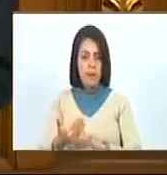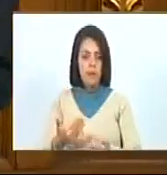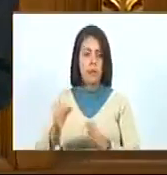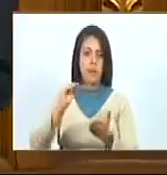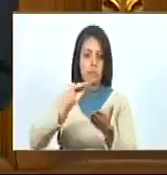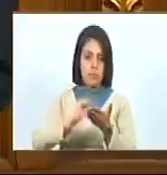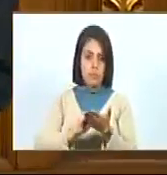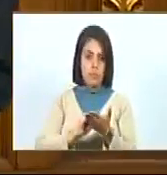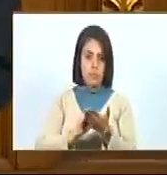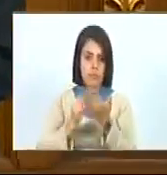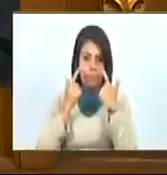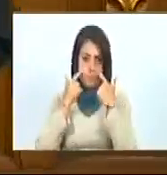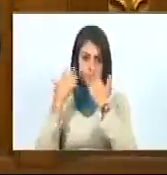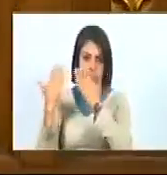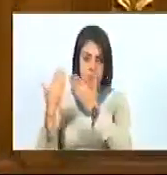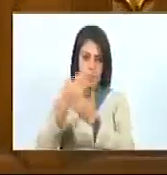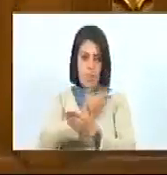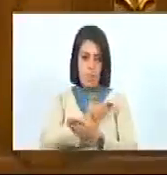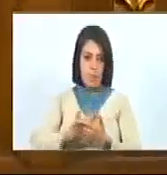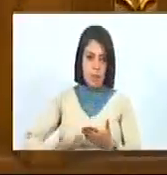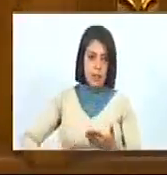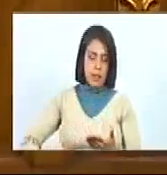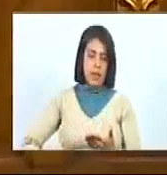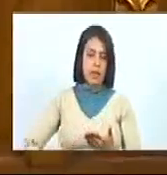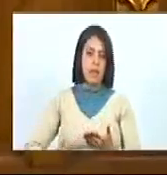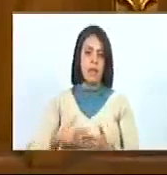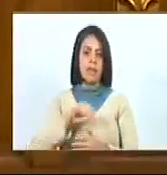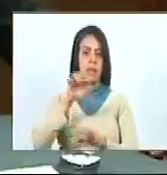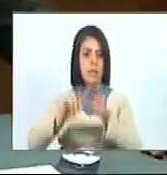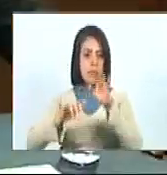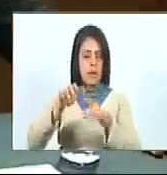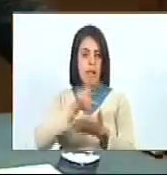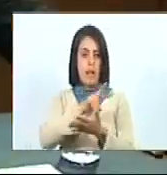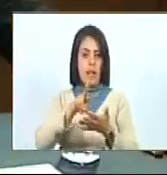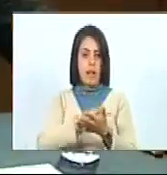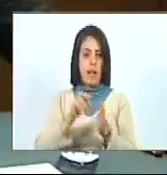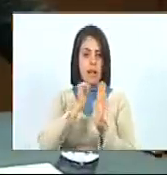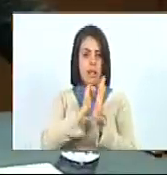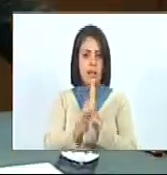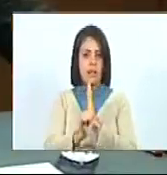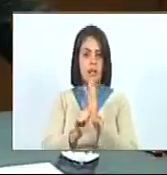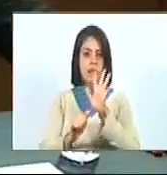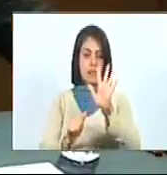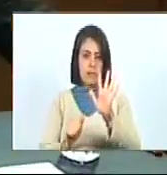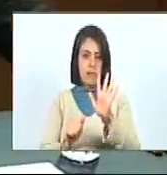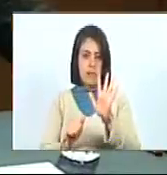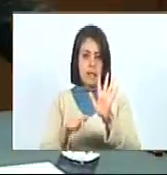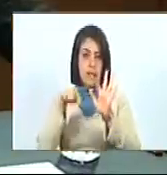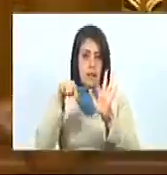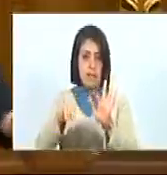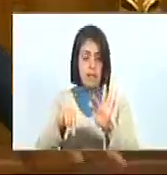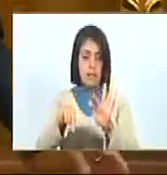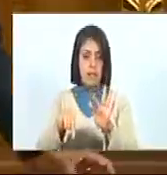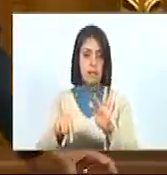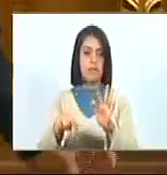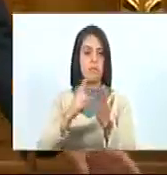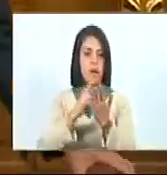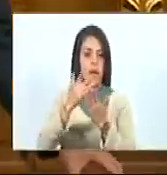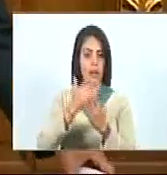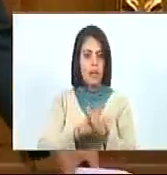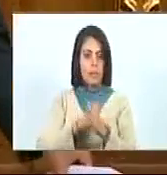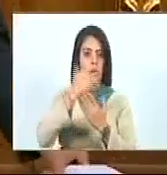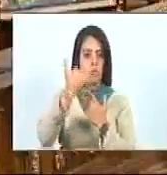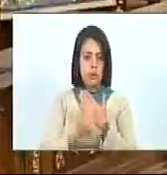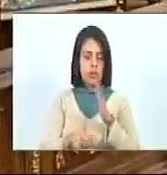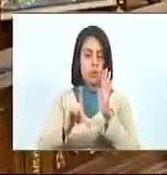anuencia del ciudadano presidente, que Secretaría lea el artículo 5 de este anteproyecto